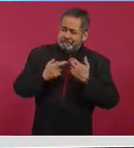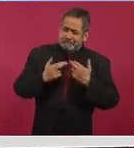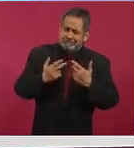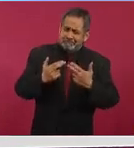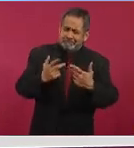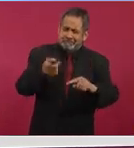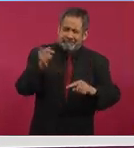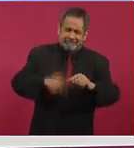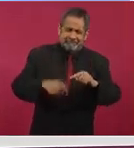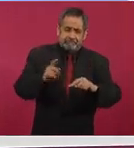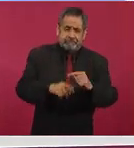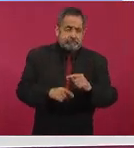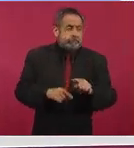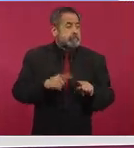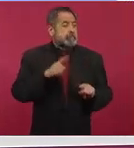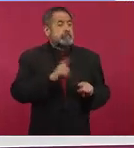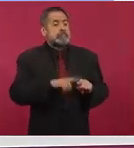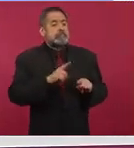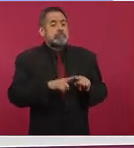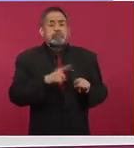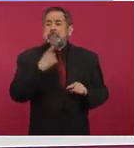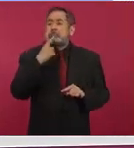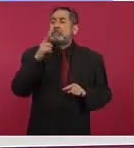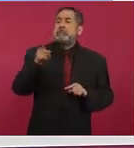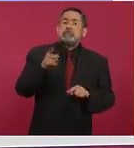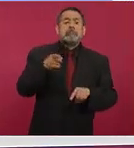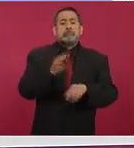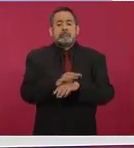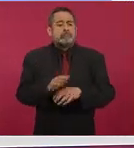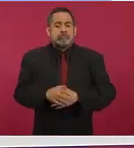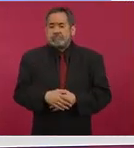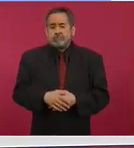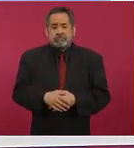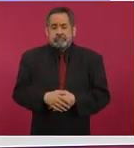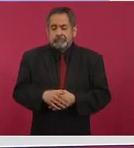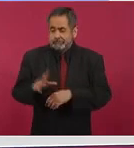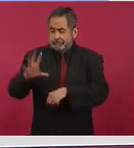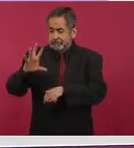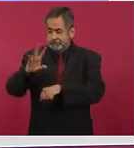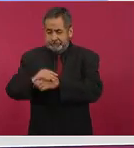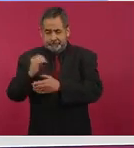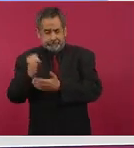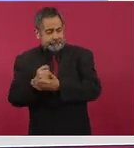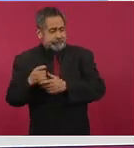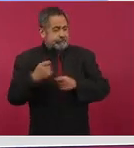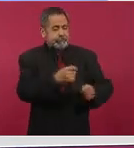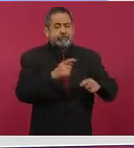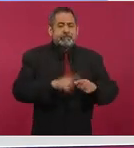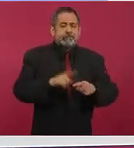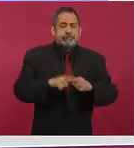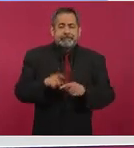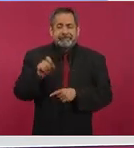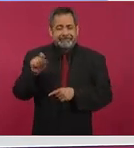lo dieron unos días antes de que terminara ese dicho